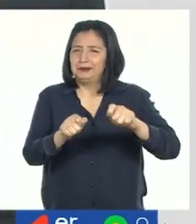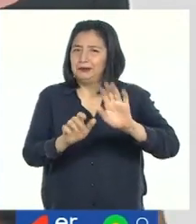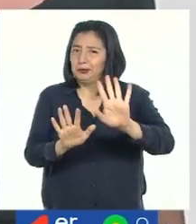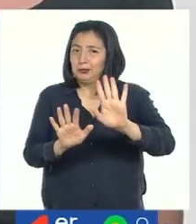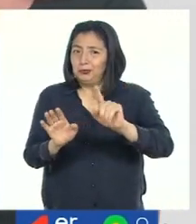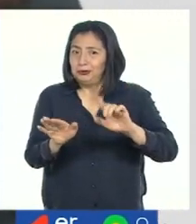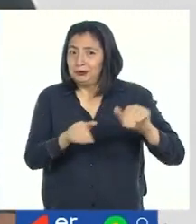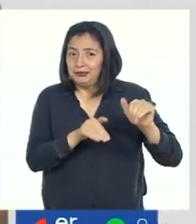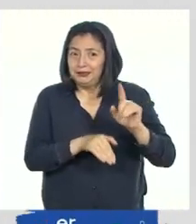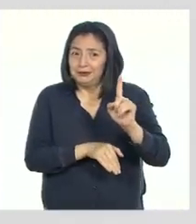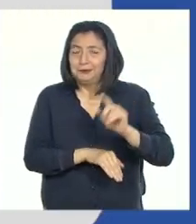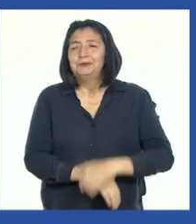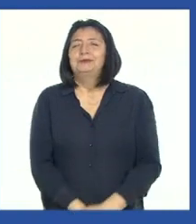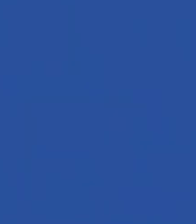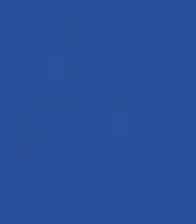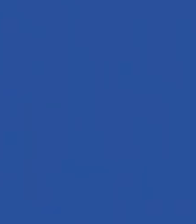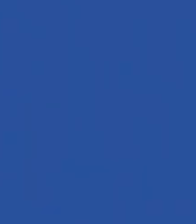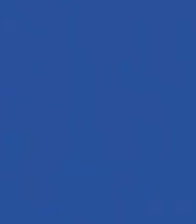¡No se muevan!